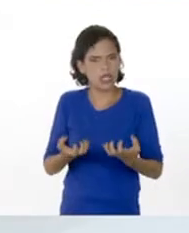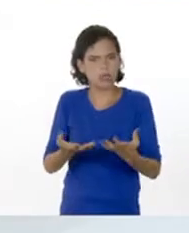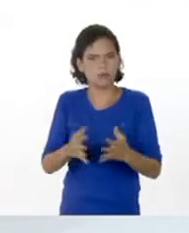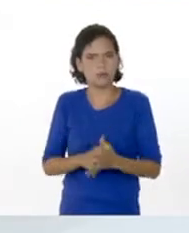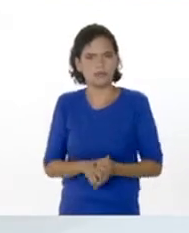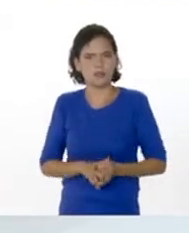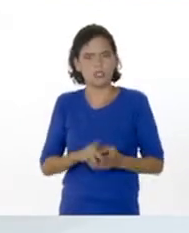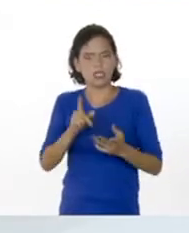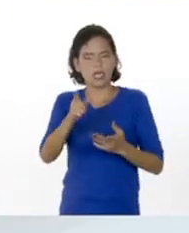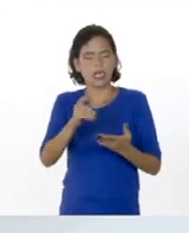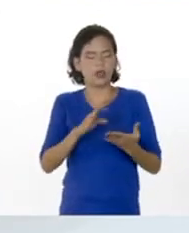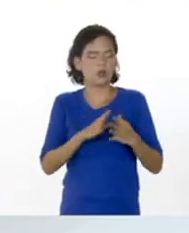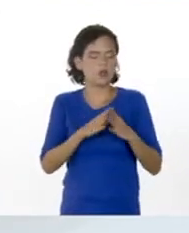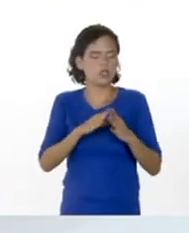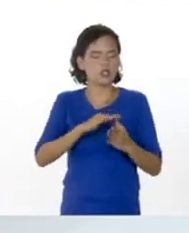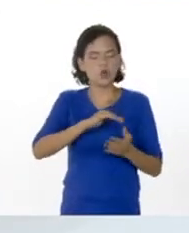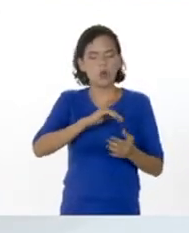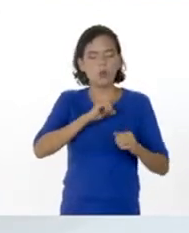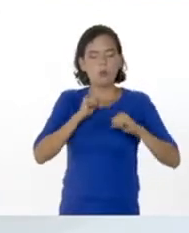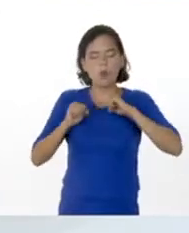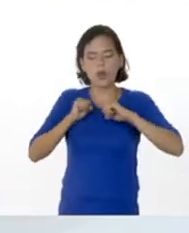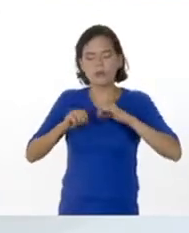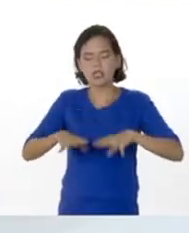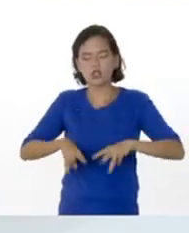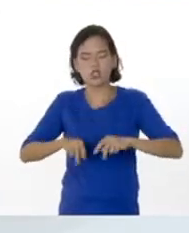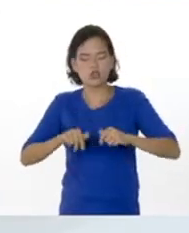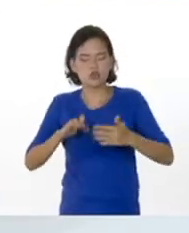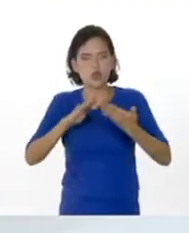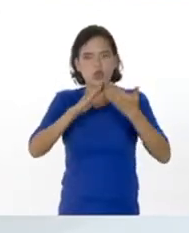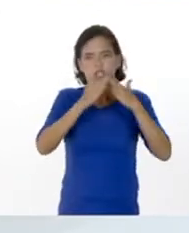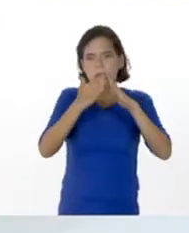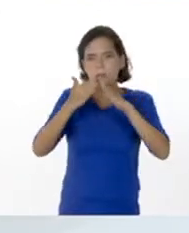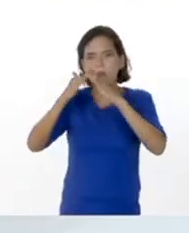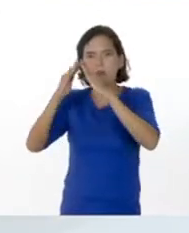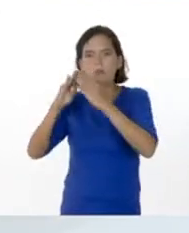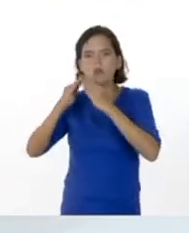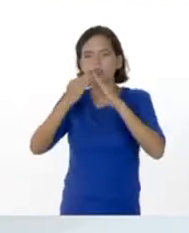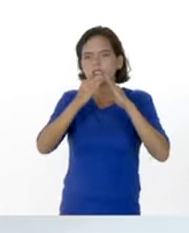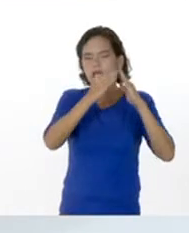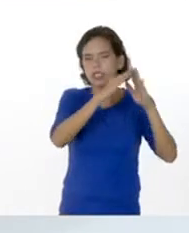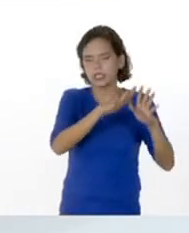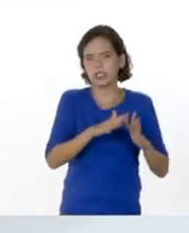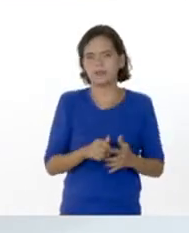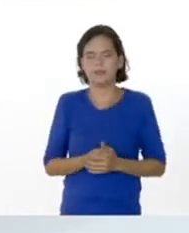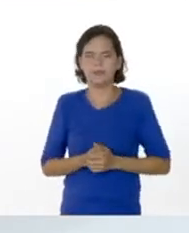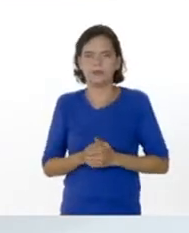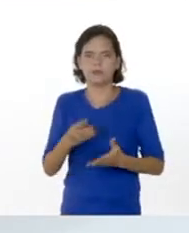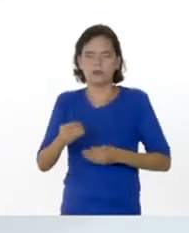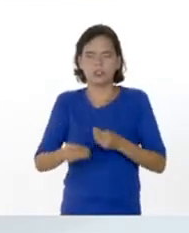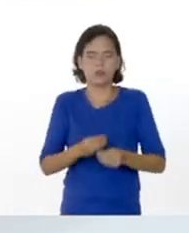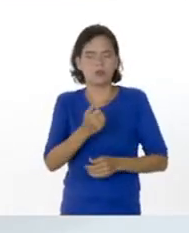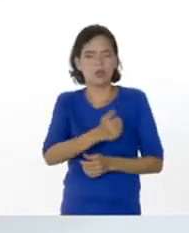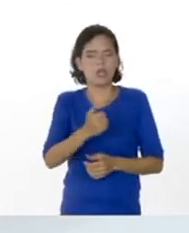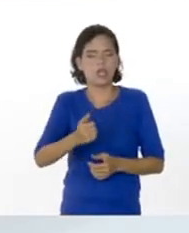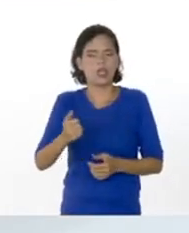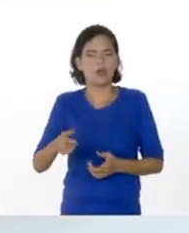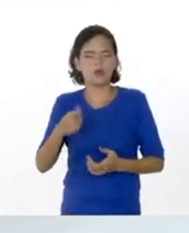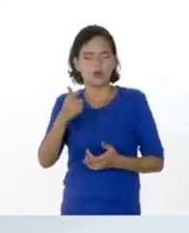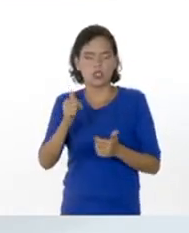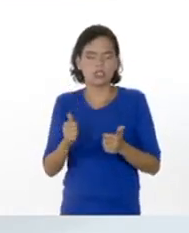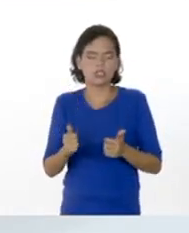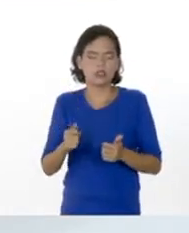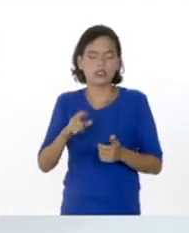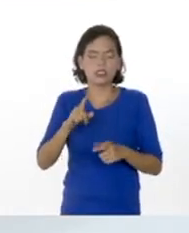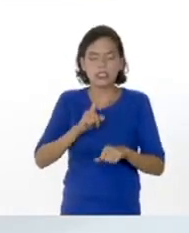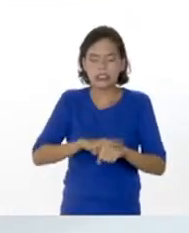los relieves, ok, que se produjeron en esos momentos producto de cada una de esas formaciones a través de esas